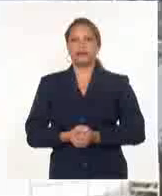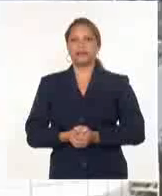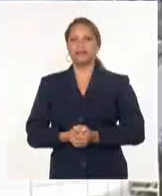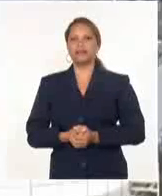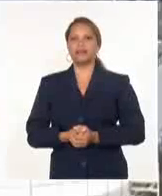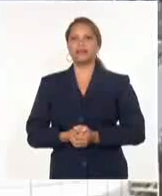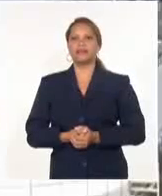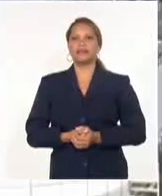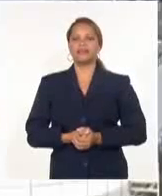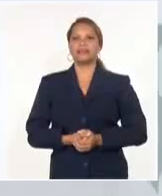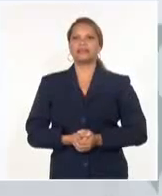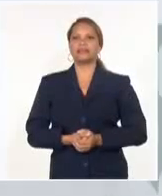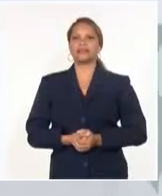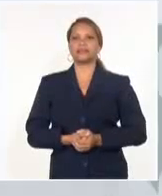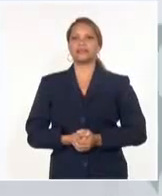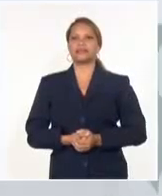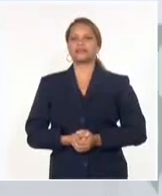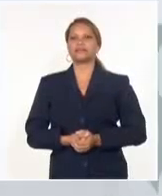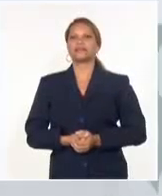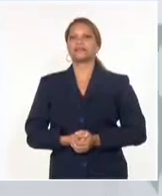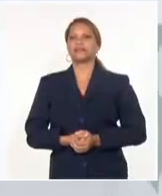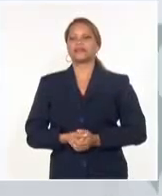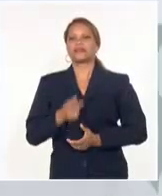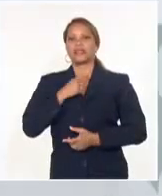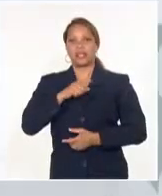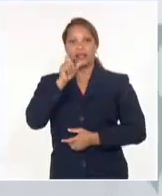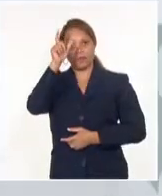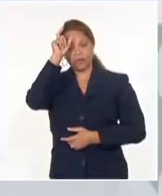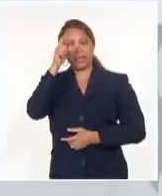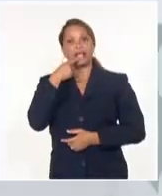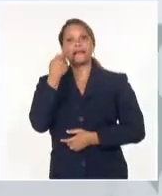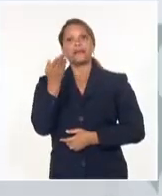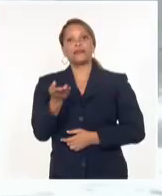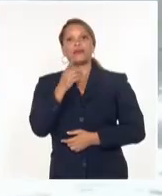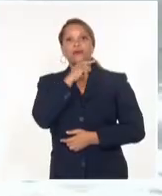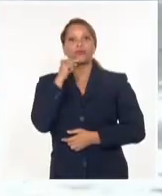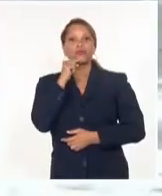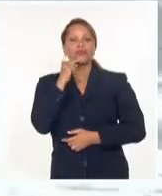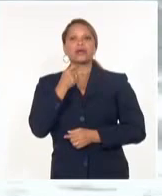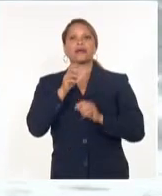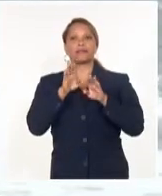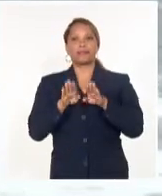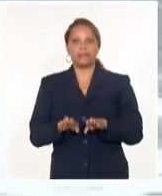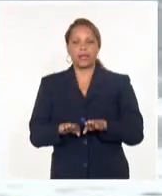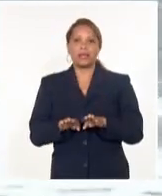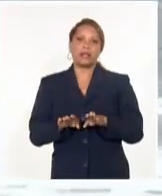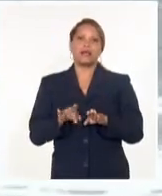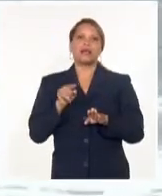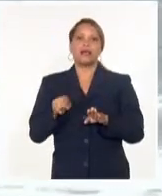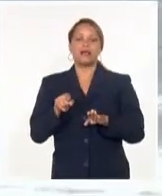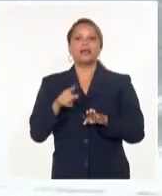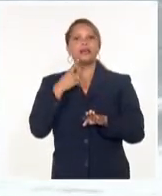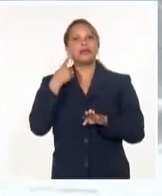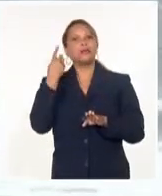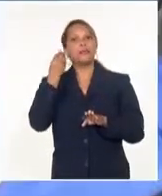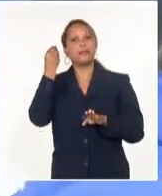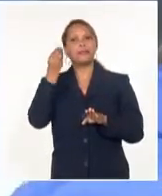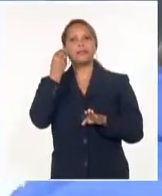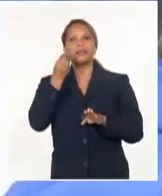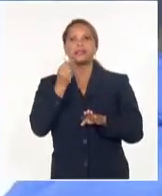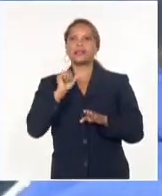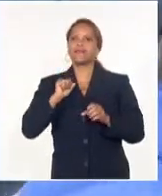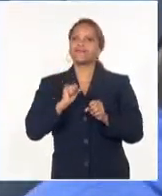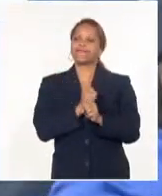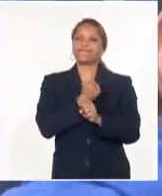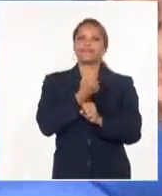esta agencia. Tokio le exigió a Moscú el levantamiento de las restricciones al considerarlas extremadamente lamentables